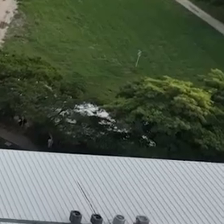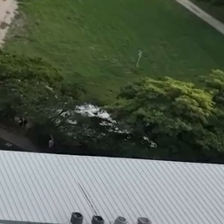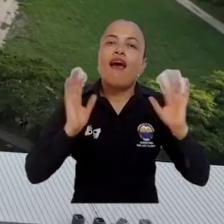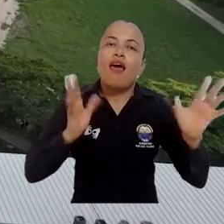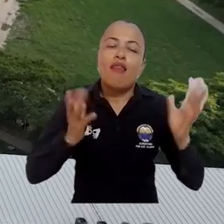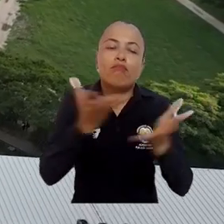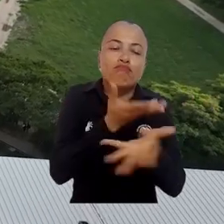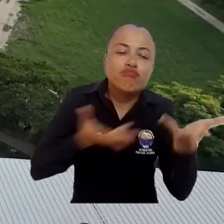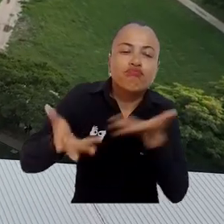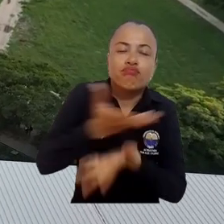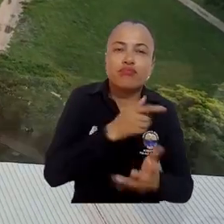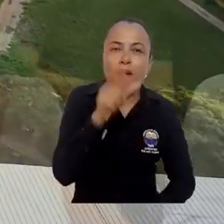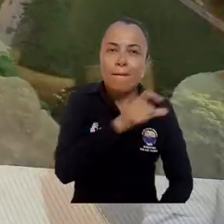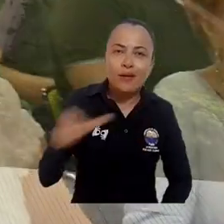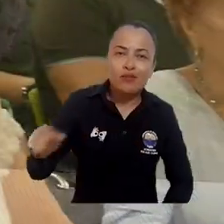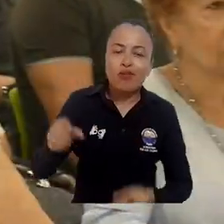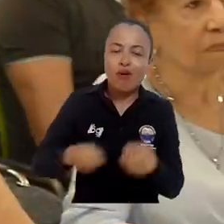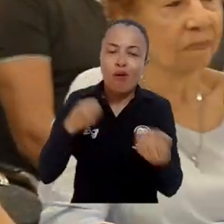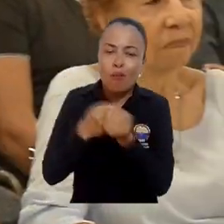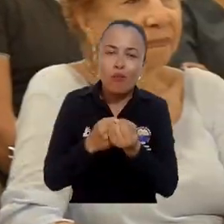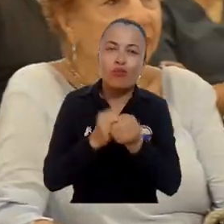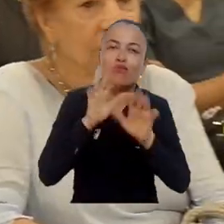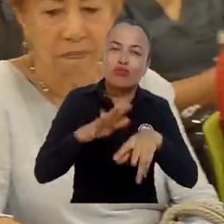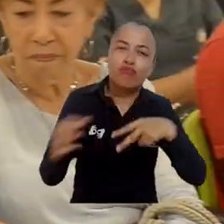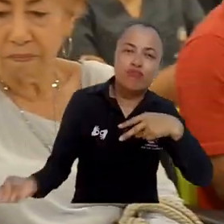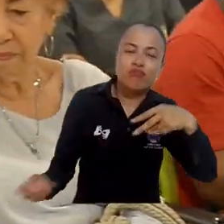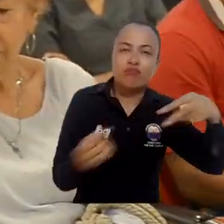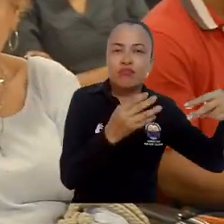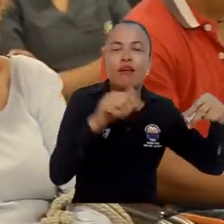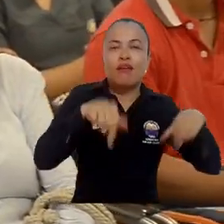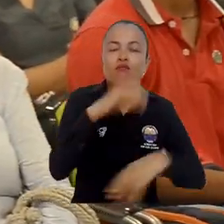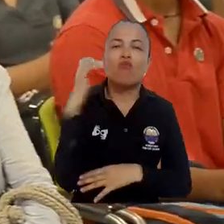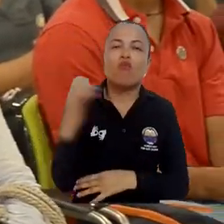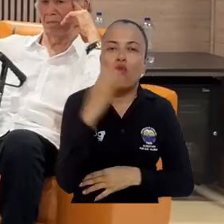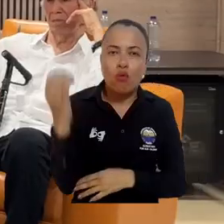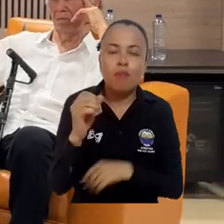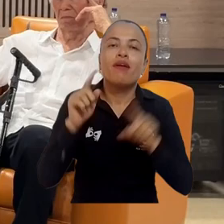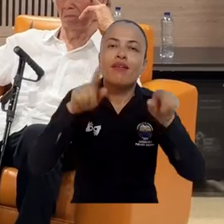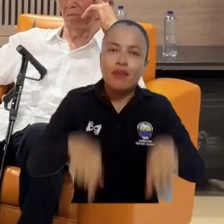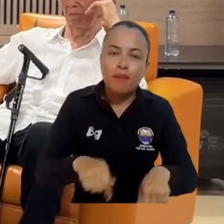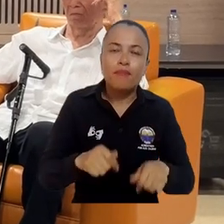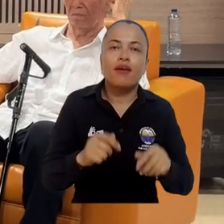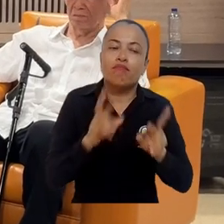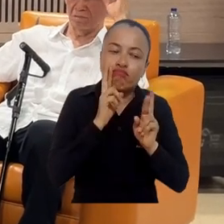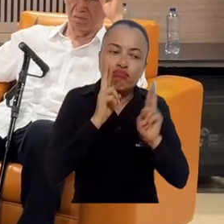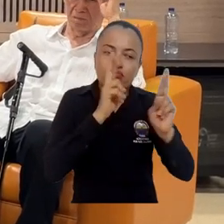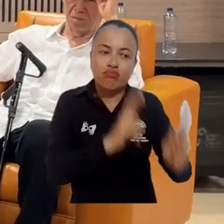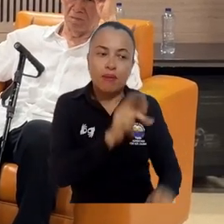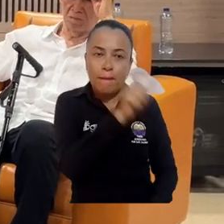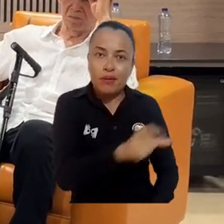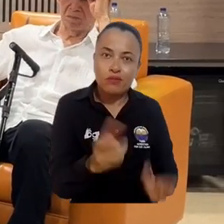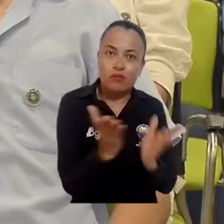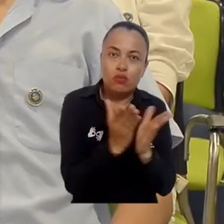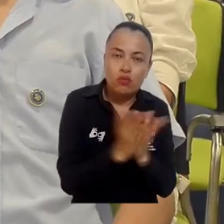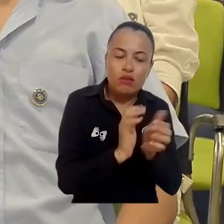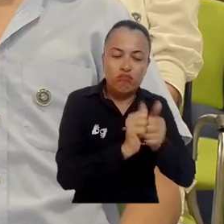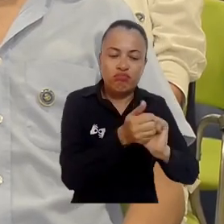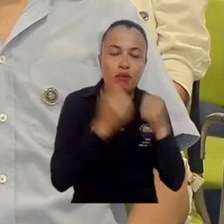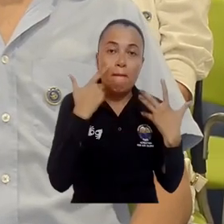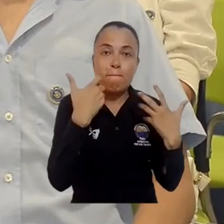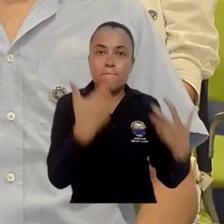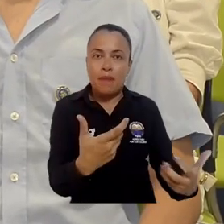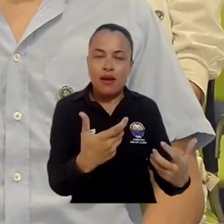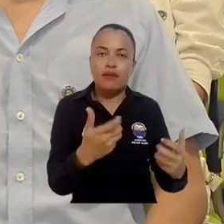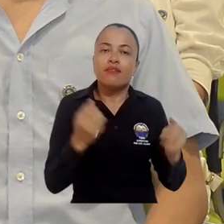Con un conversatorio entre quienes fueron protagonistas en favor de la educación de Colombia, así como con la entrega de reconocimientos a estudiantes